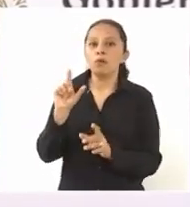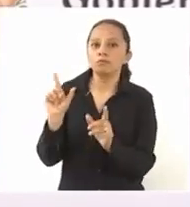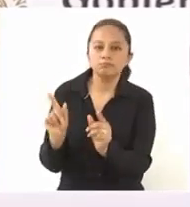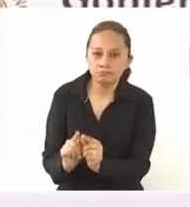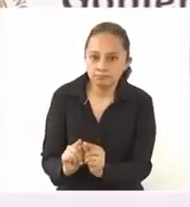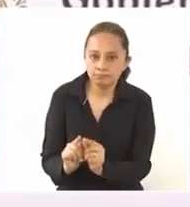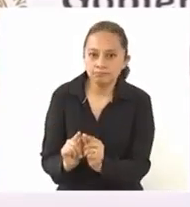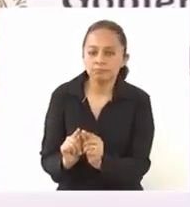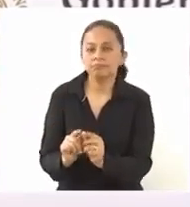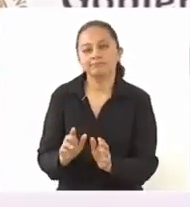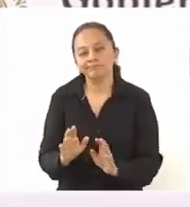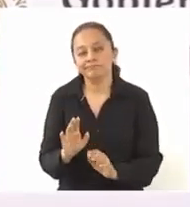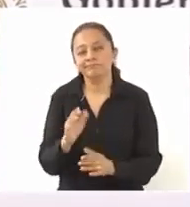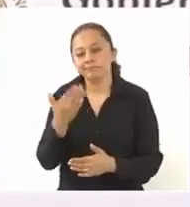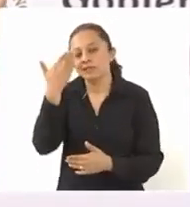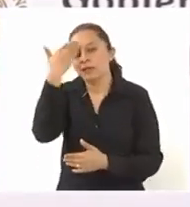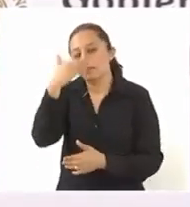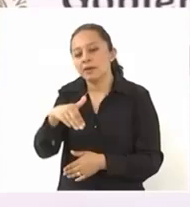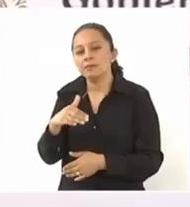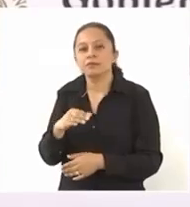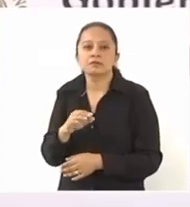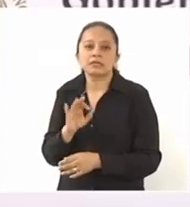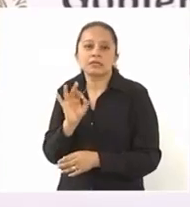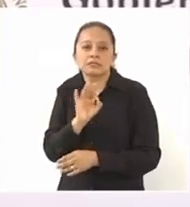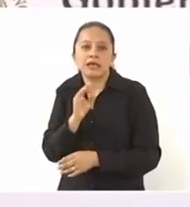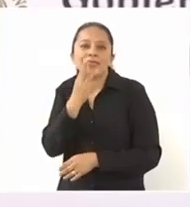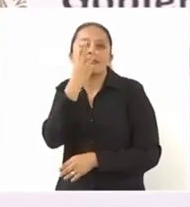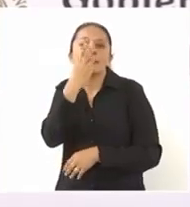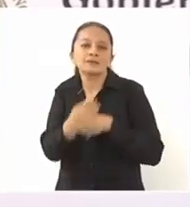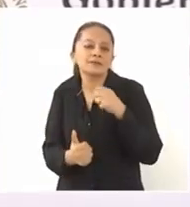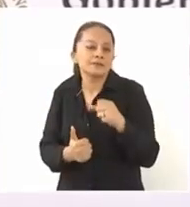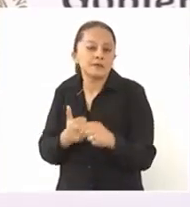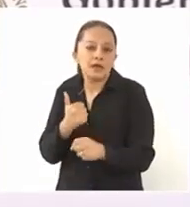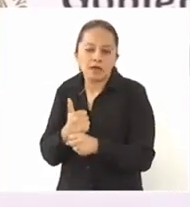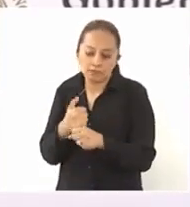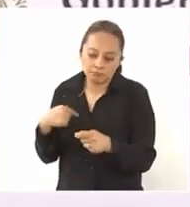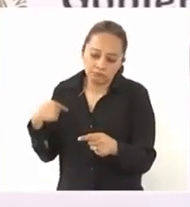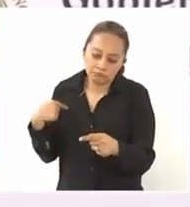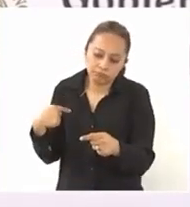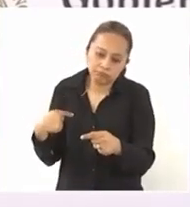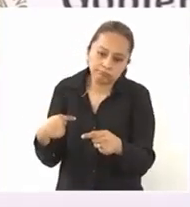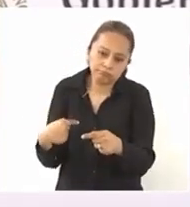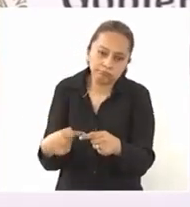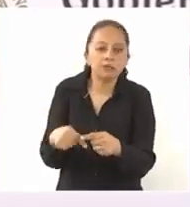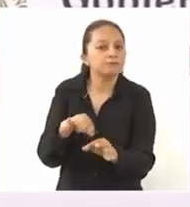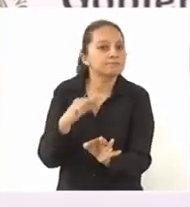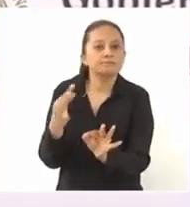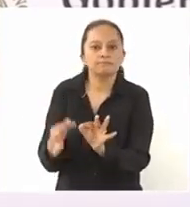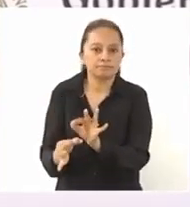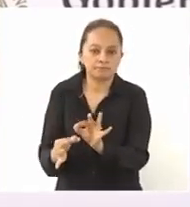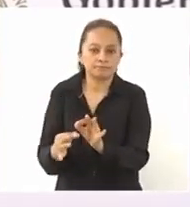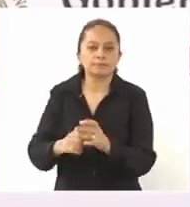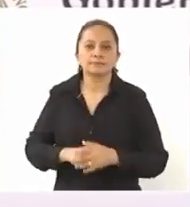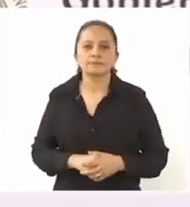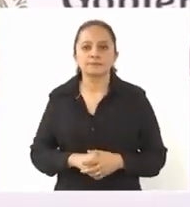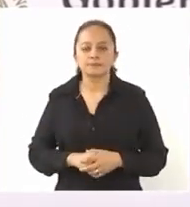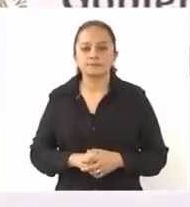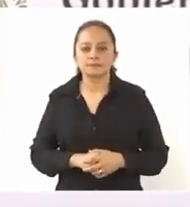lleva su tiempo, que en tres años esté listo el Tren México-Querétaro. ¿Cómo le vamos a hacer?